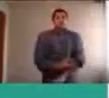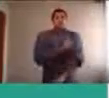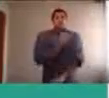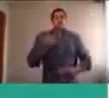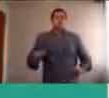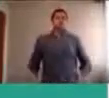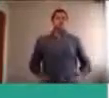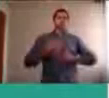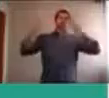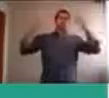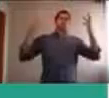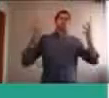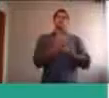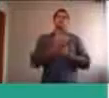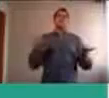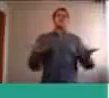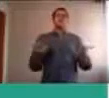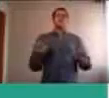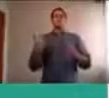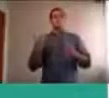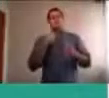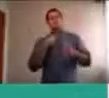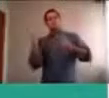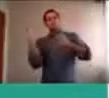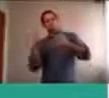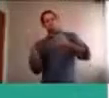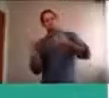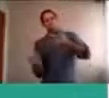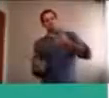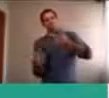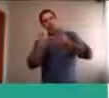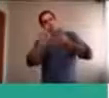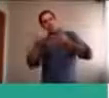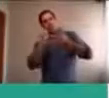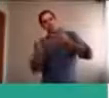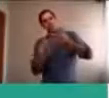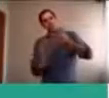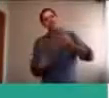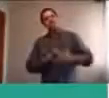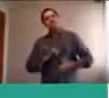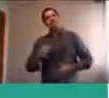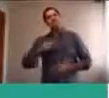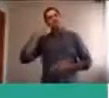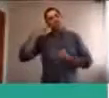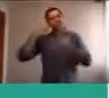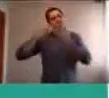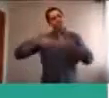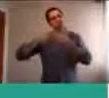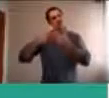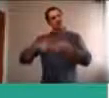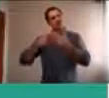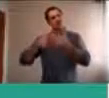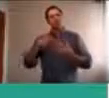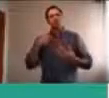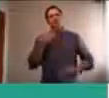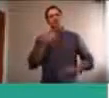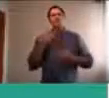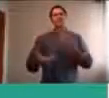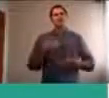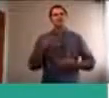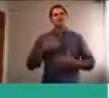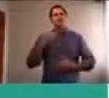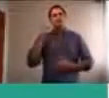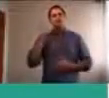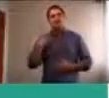partir de ahí, ver, qué puedo hacer, para poder lidiar, con estas emociones, desagradables, qué me puede servir a mí, te permite